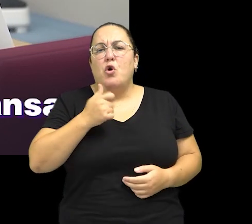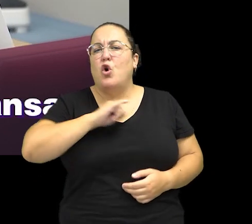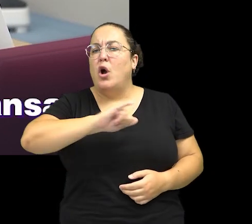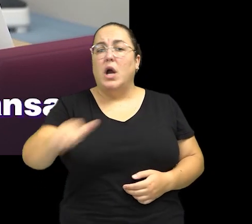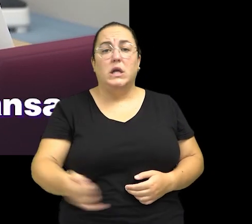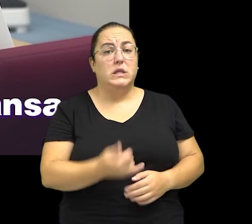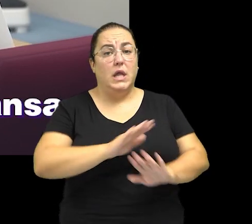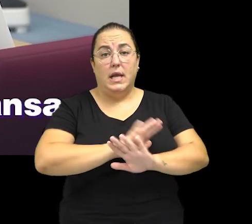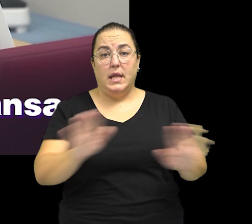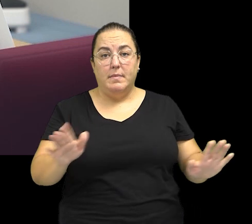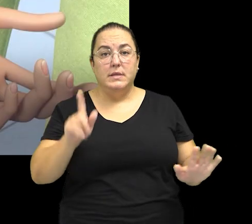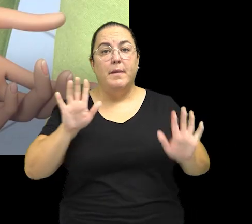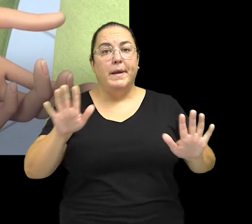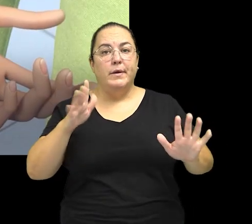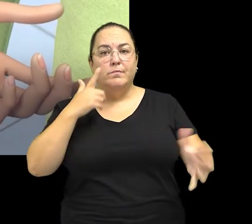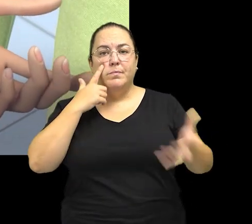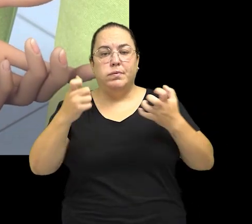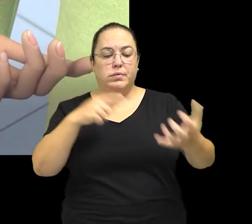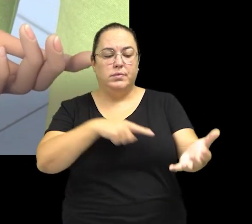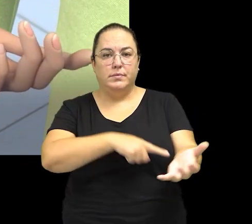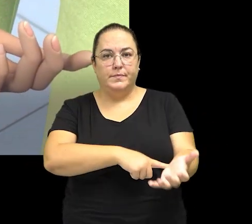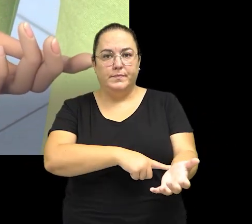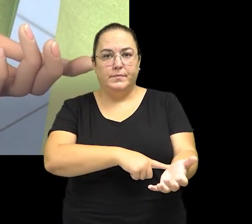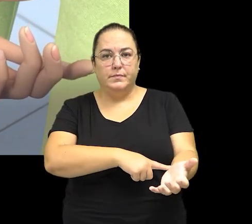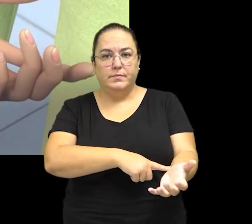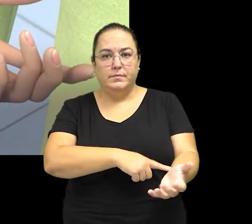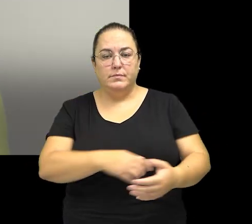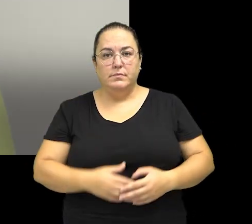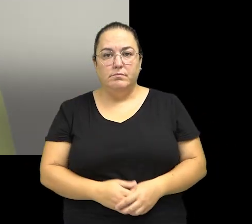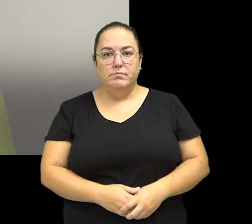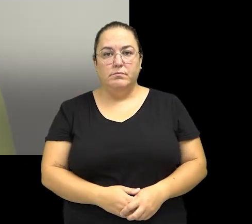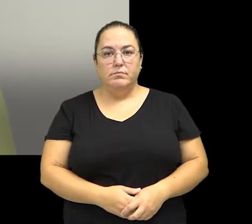tan só estaba un pouco cansa, pero hai sinais que che delatan.